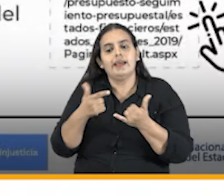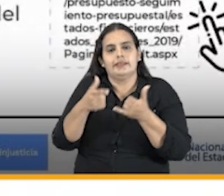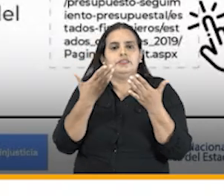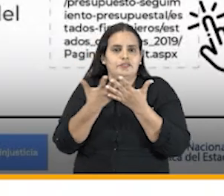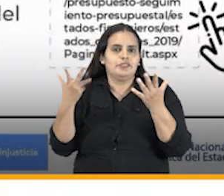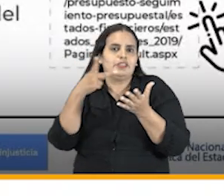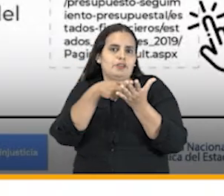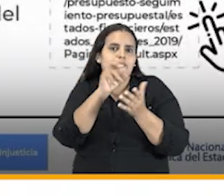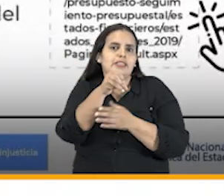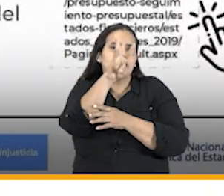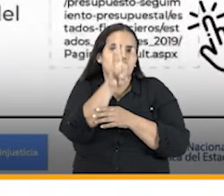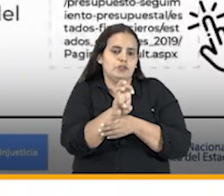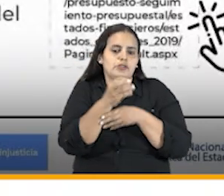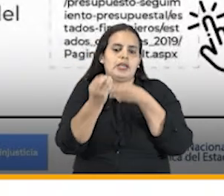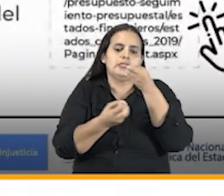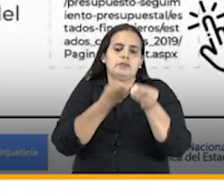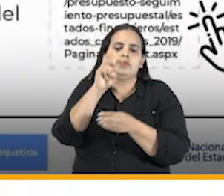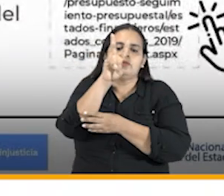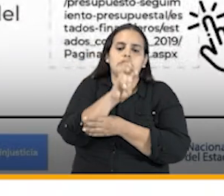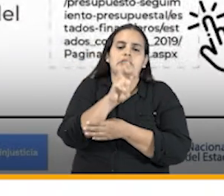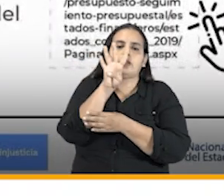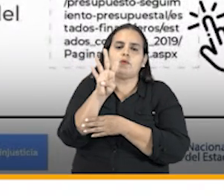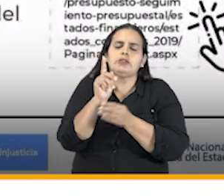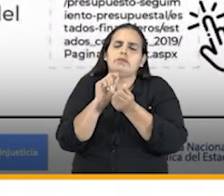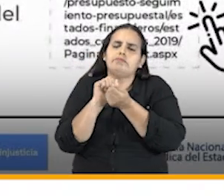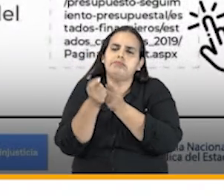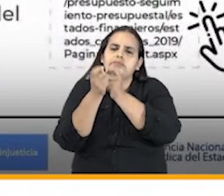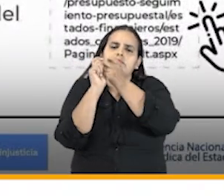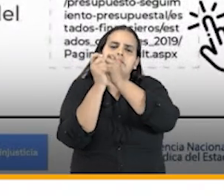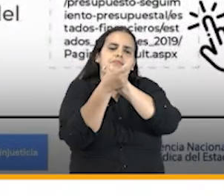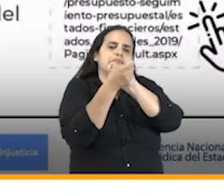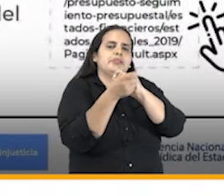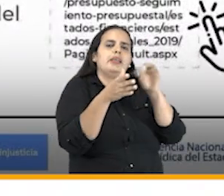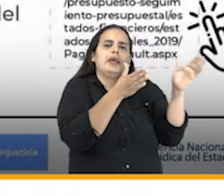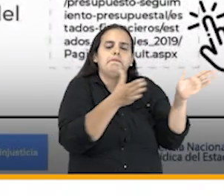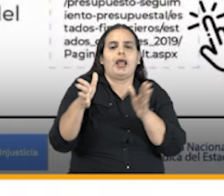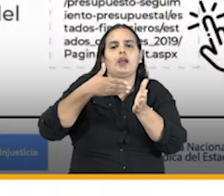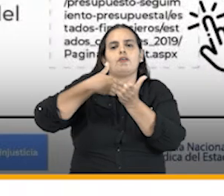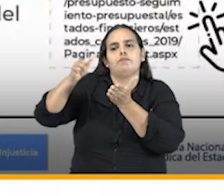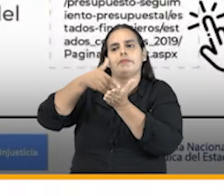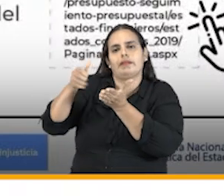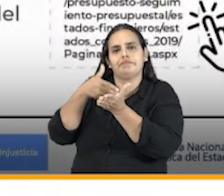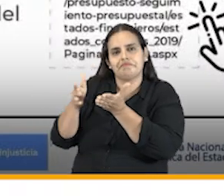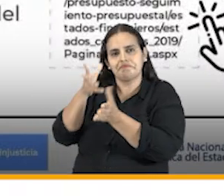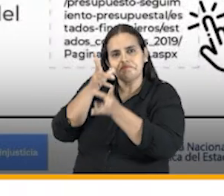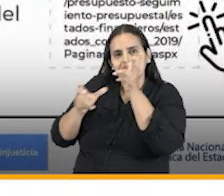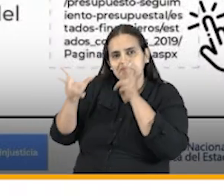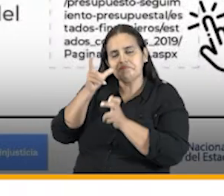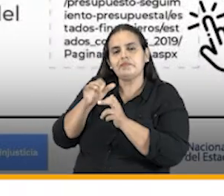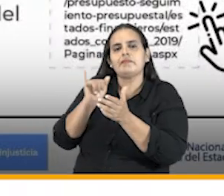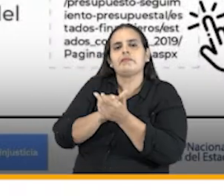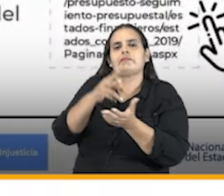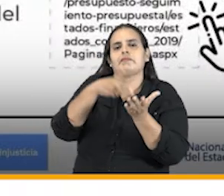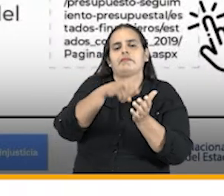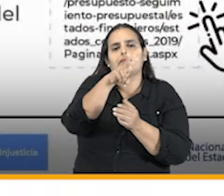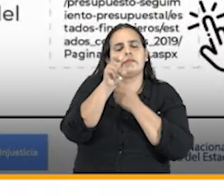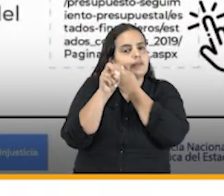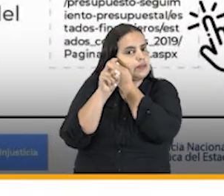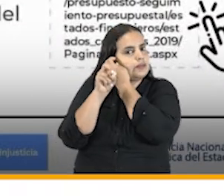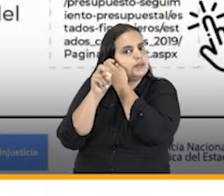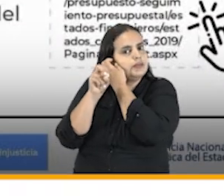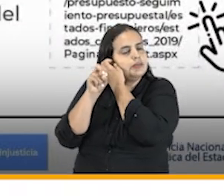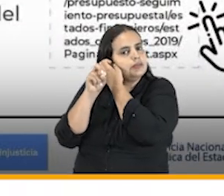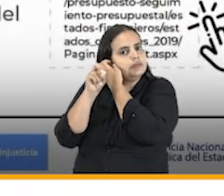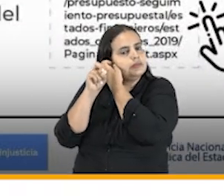cosas en 2018 se hicieron 84 modificaciones al plan de compras y adquisiciones pasando a 2020 a